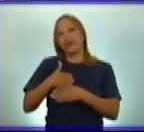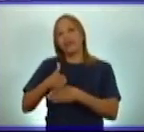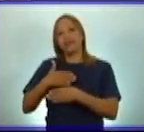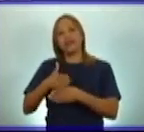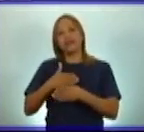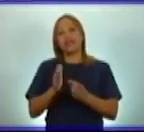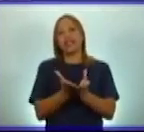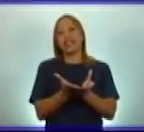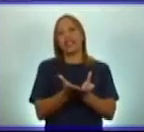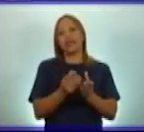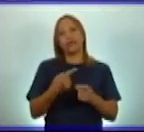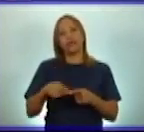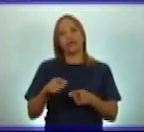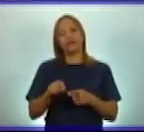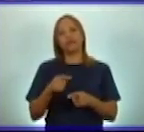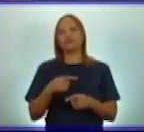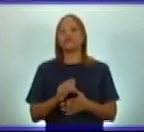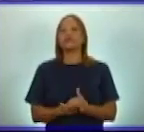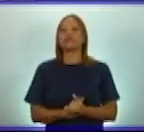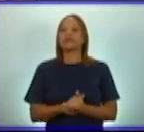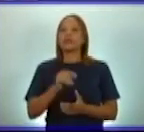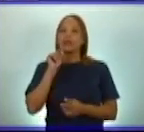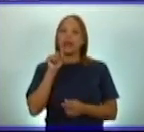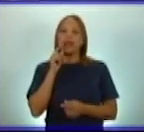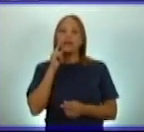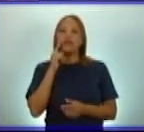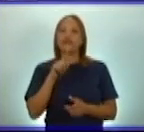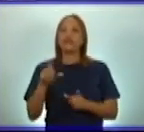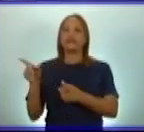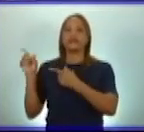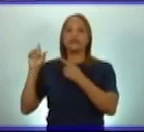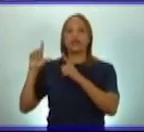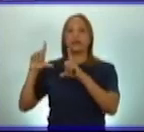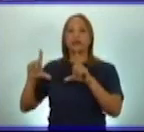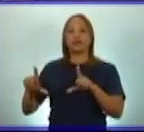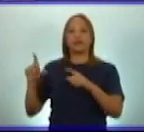materiales. Y observa la diapositiva.